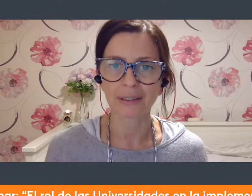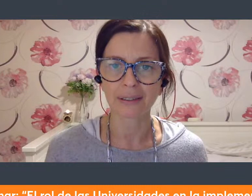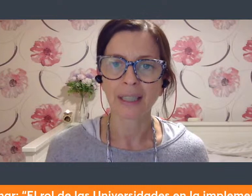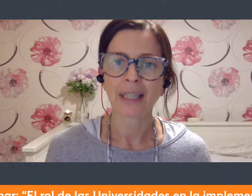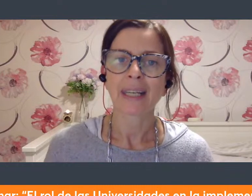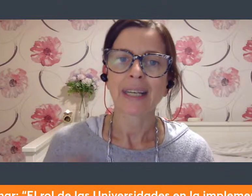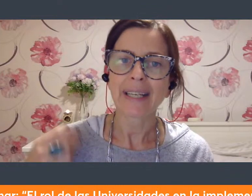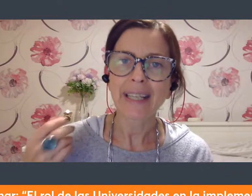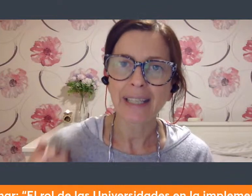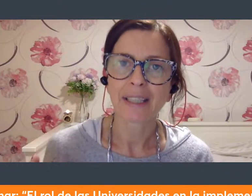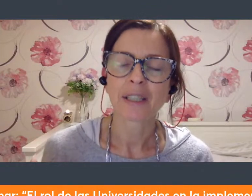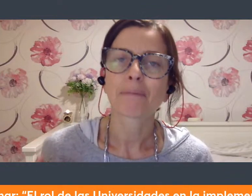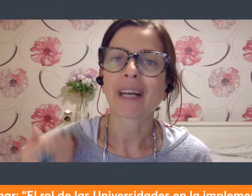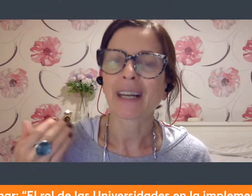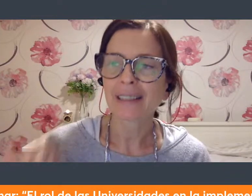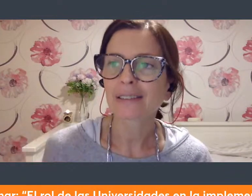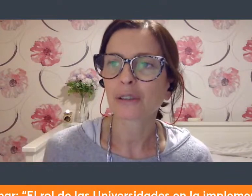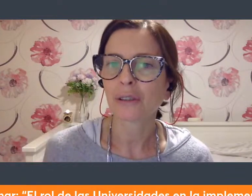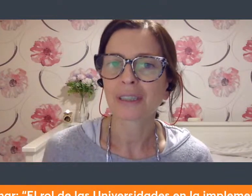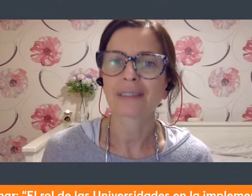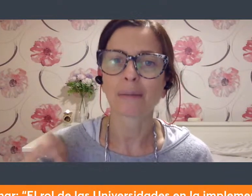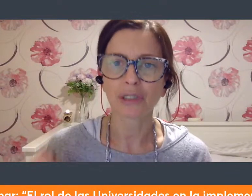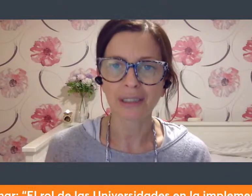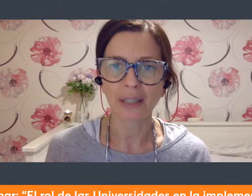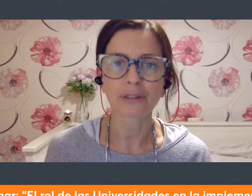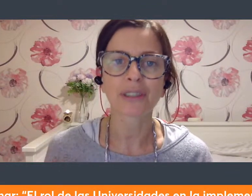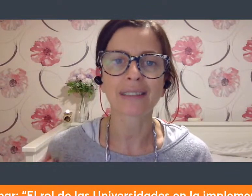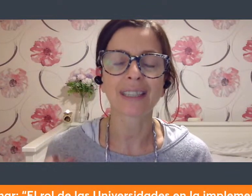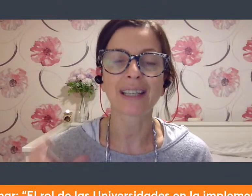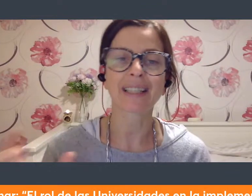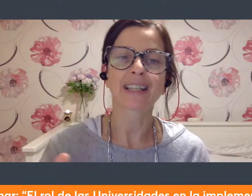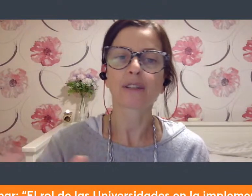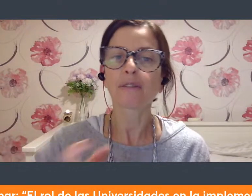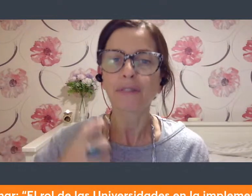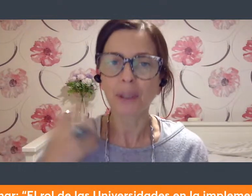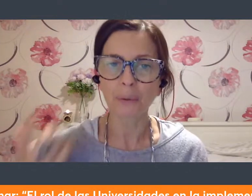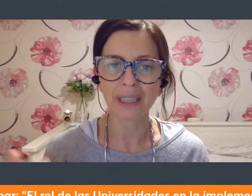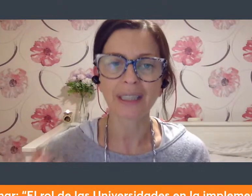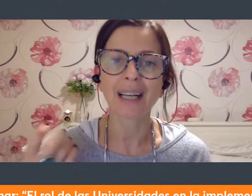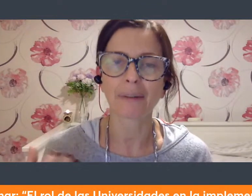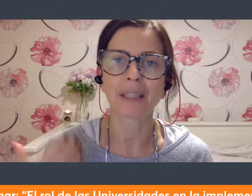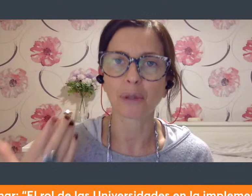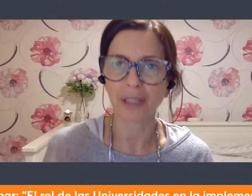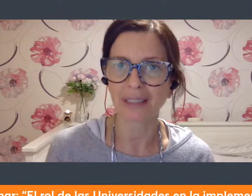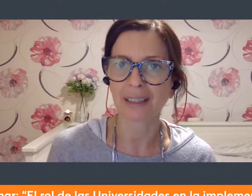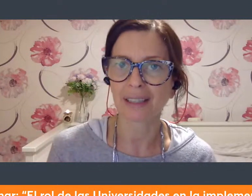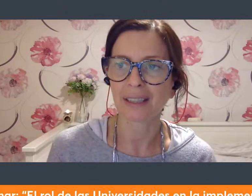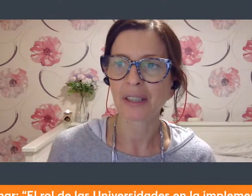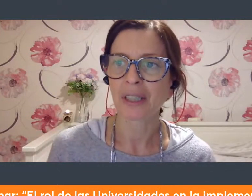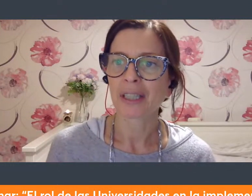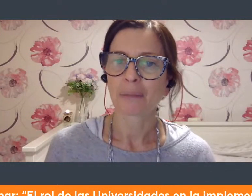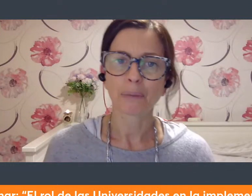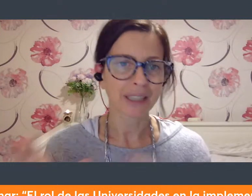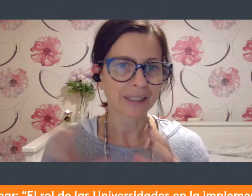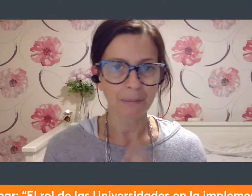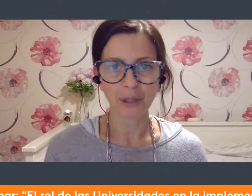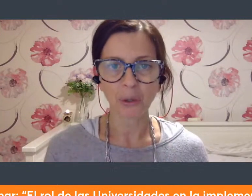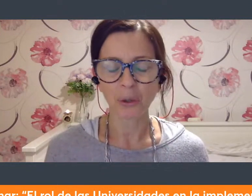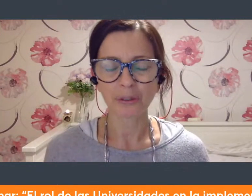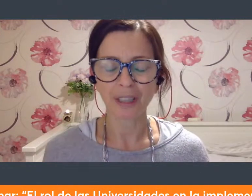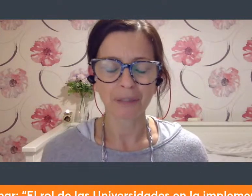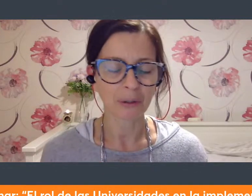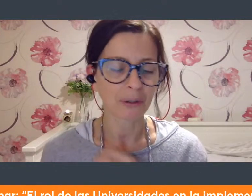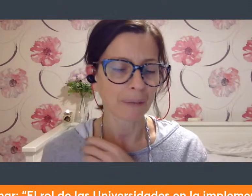a las personas y para eso necesitamos estados que se reconfiguren en clave democrática porque